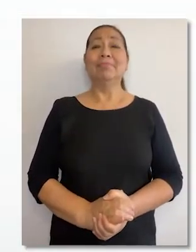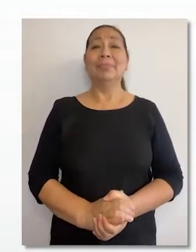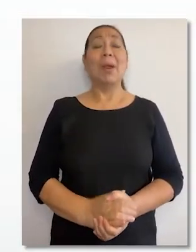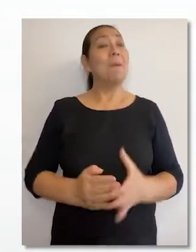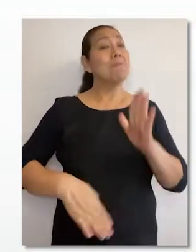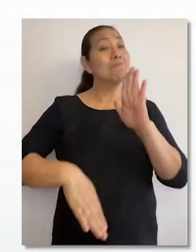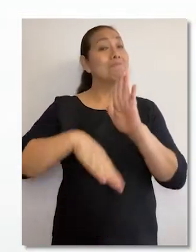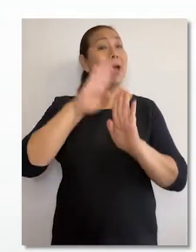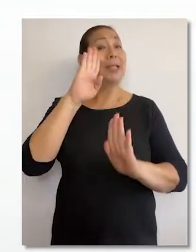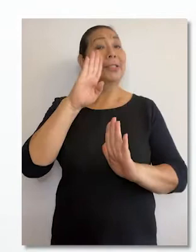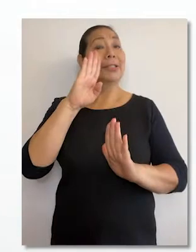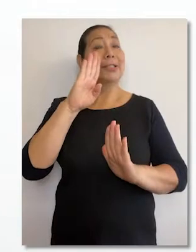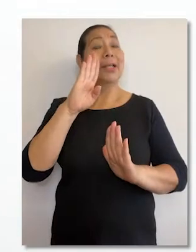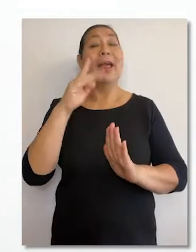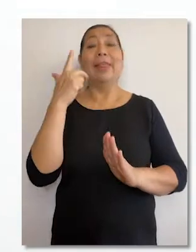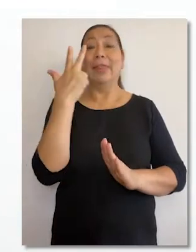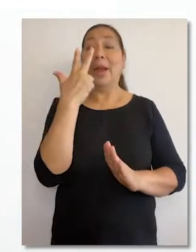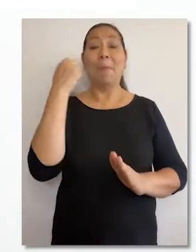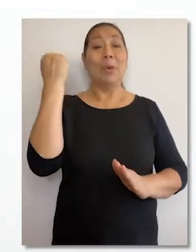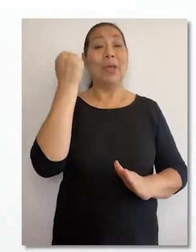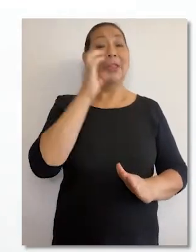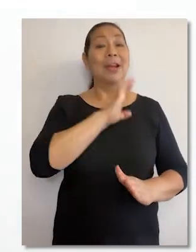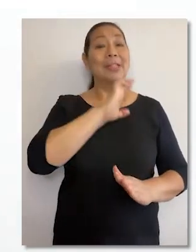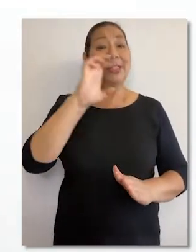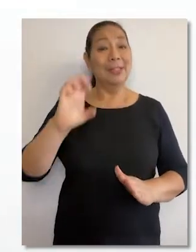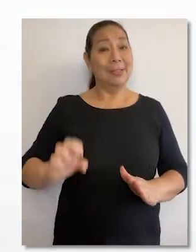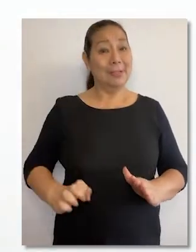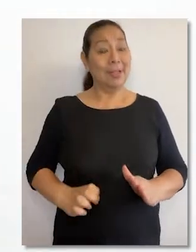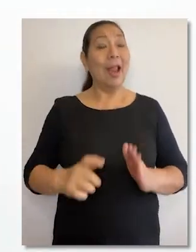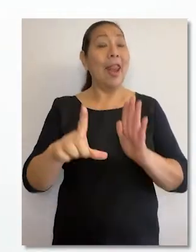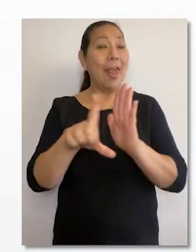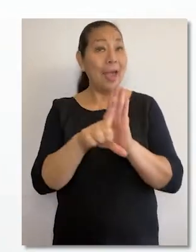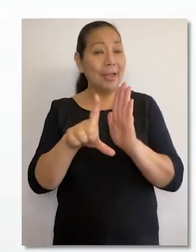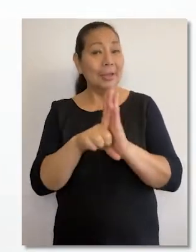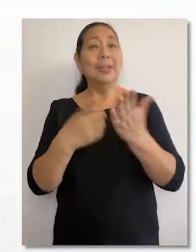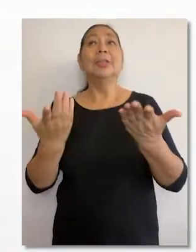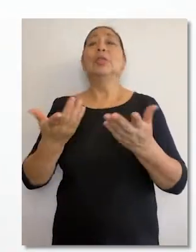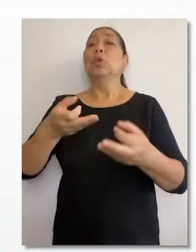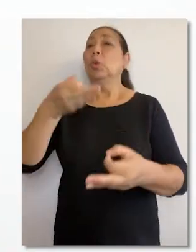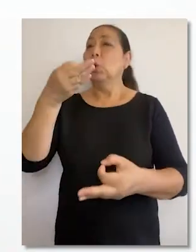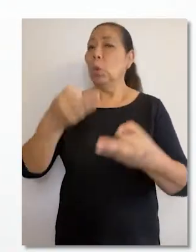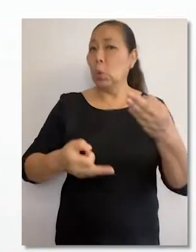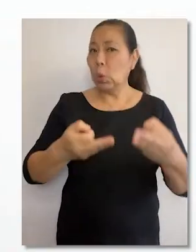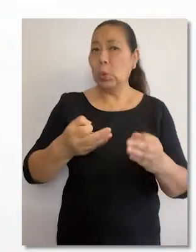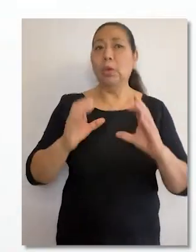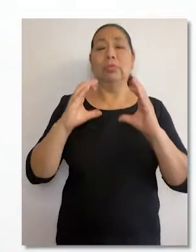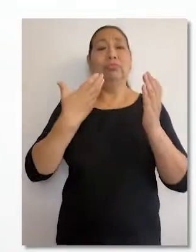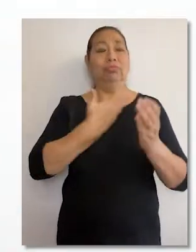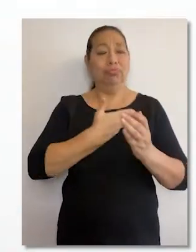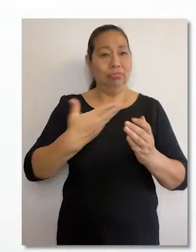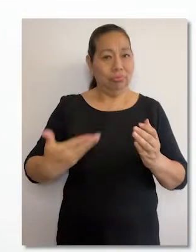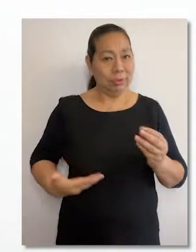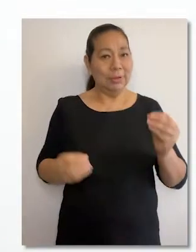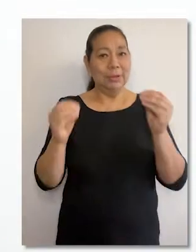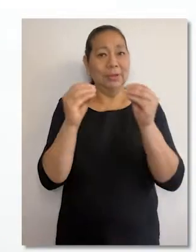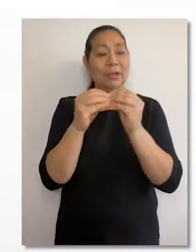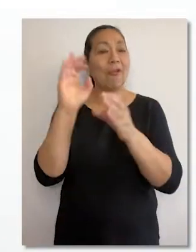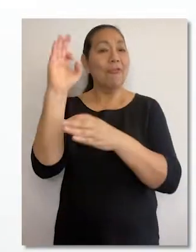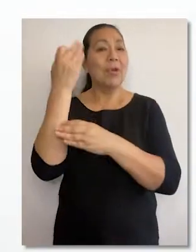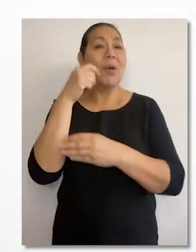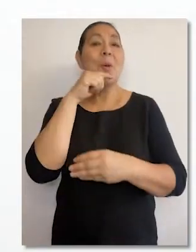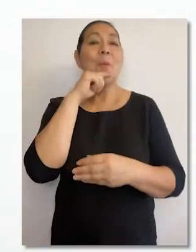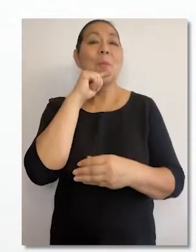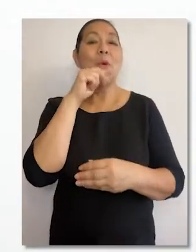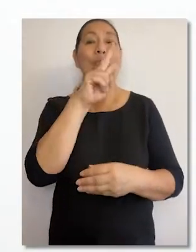Las máximas autoridades de los tres poderes del Estado, Legislativo, Ejecutivo y Judicial, estuvieron presentes en el